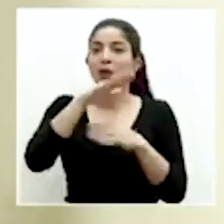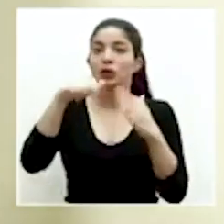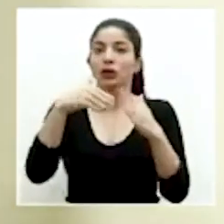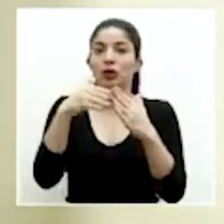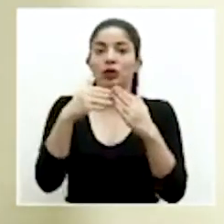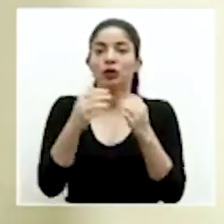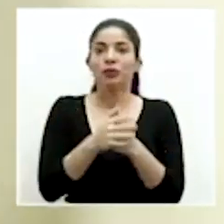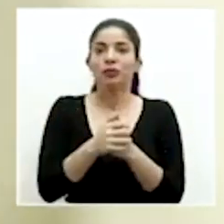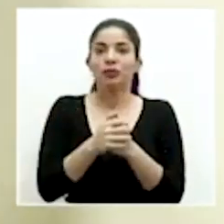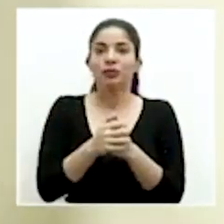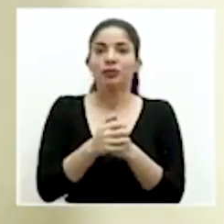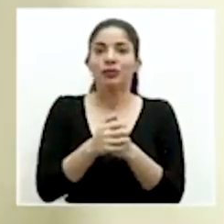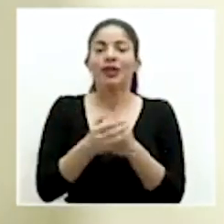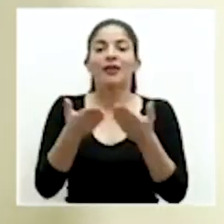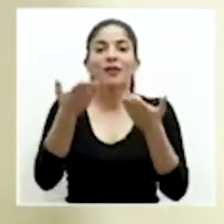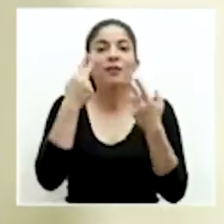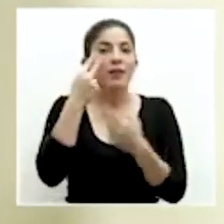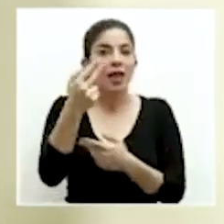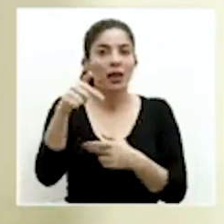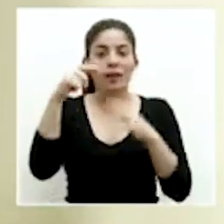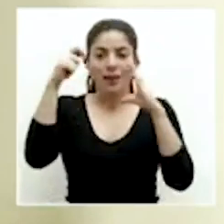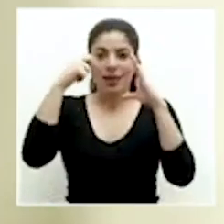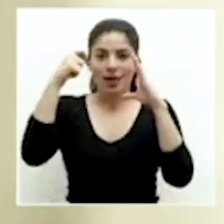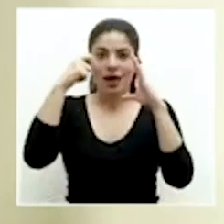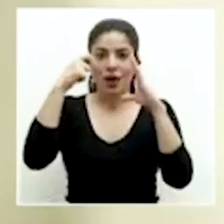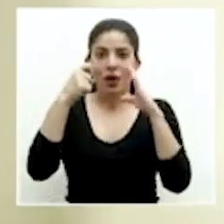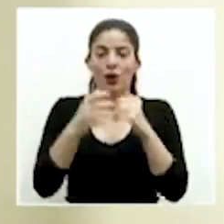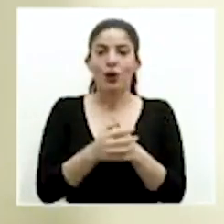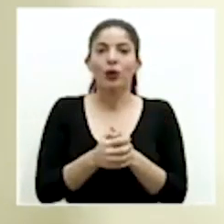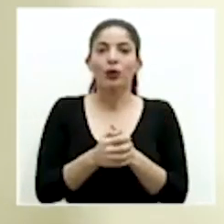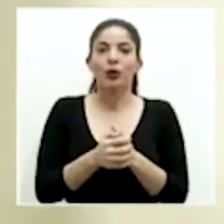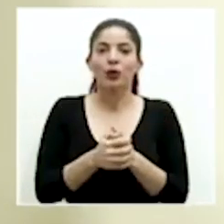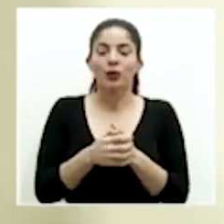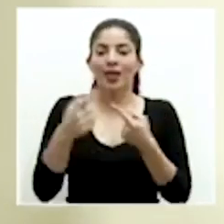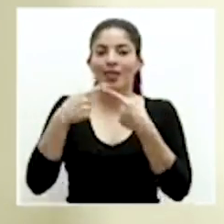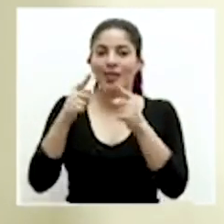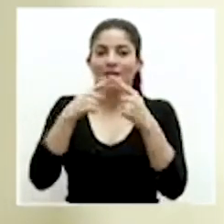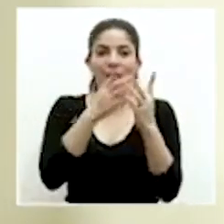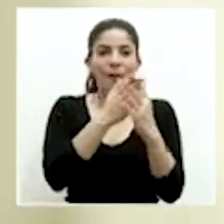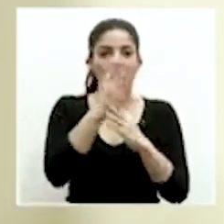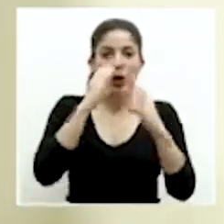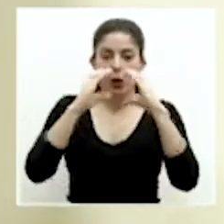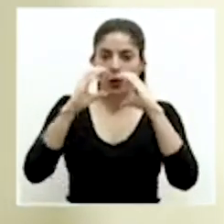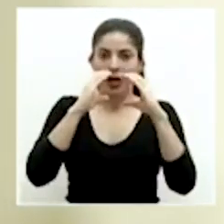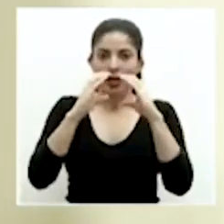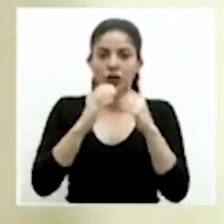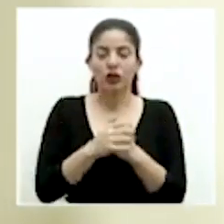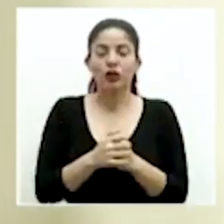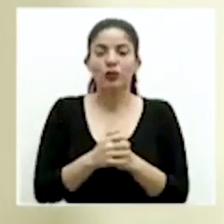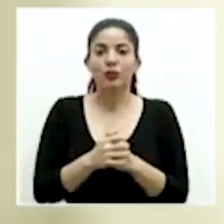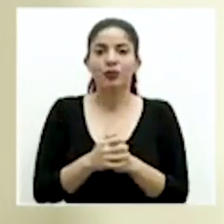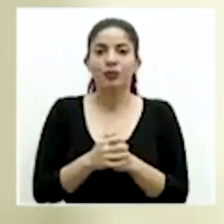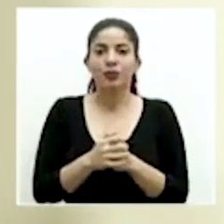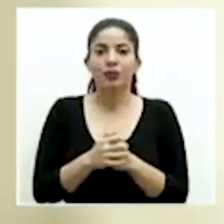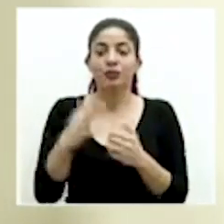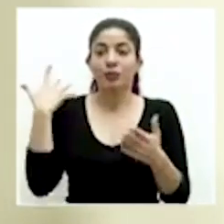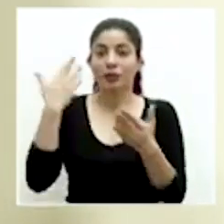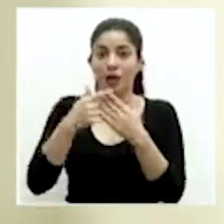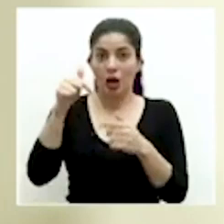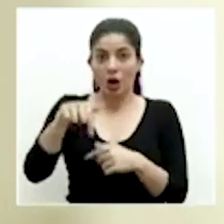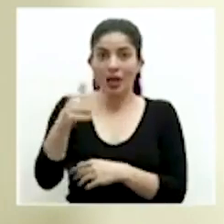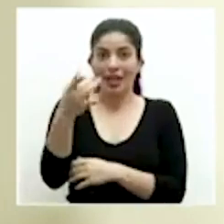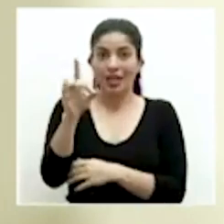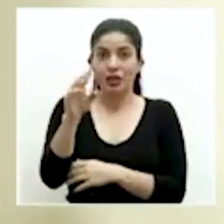están recibiendo esa transmisión en los diferentes medios de comunicación. Al día de hoy,